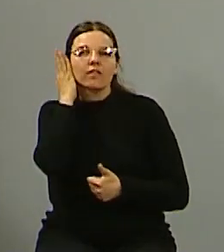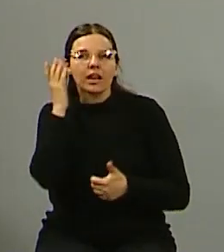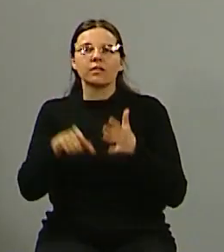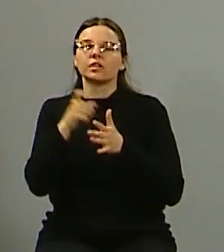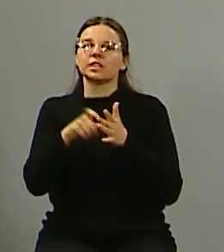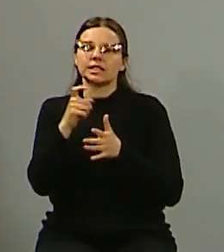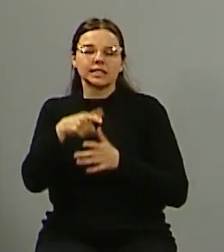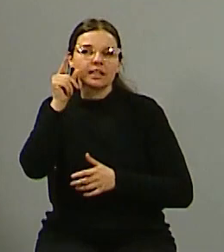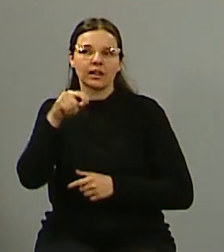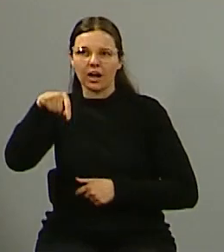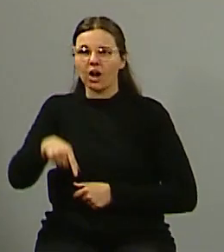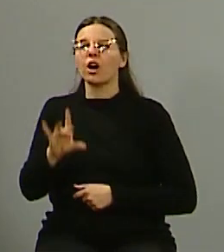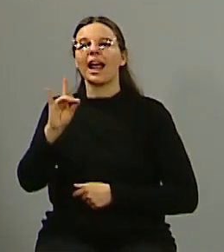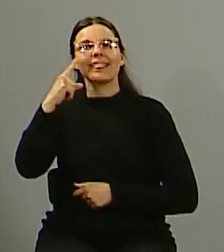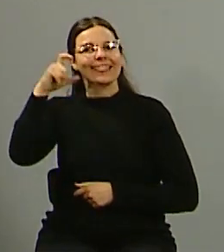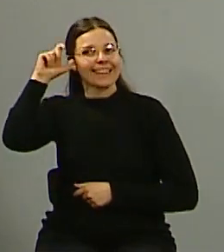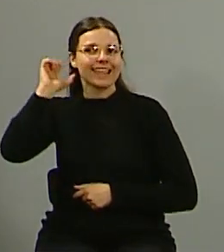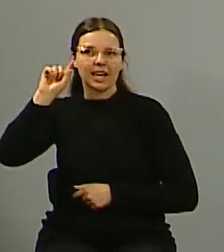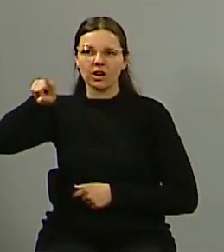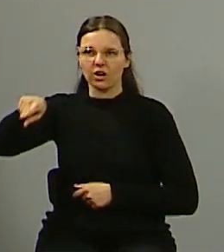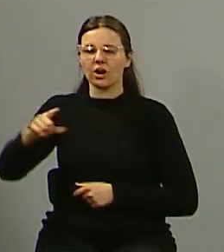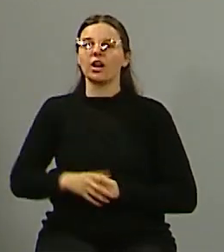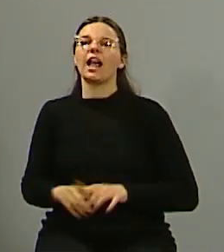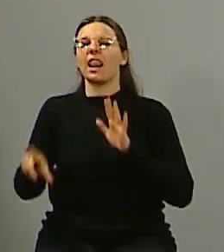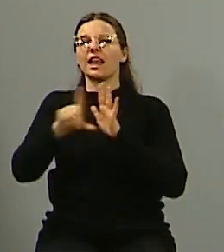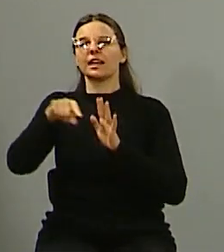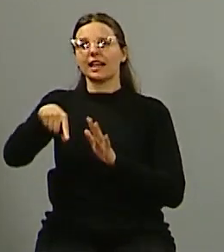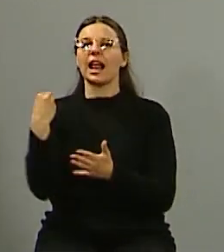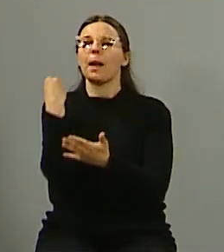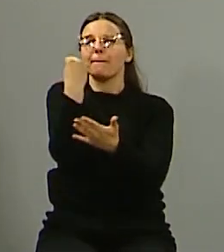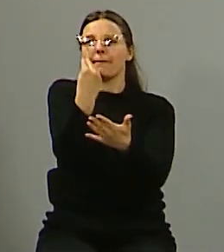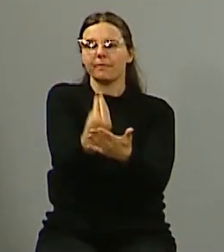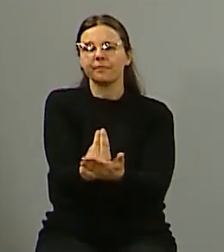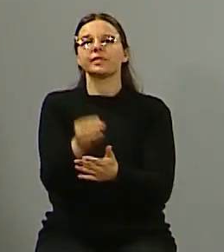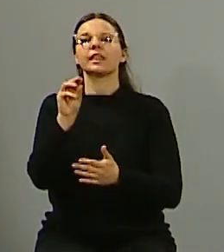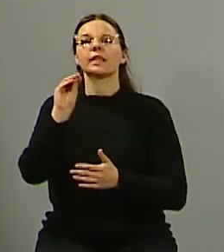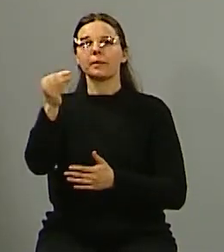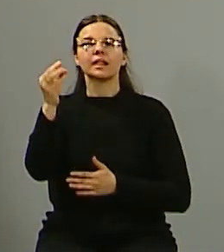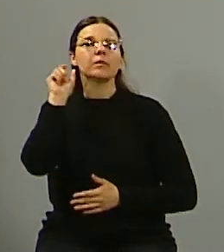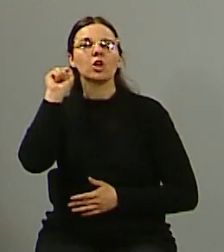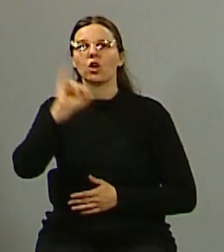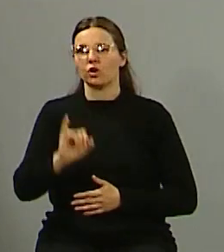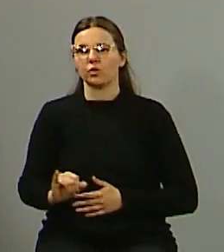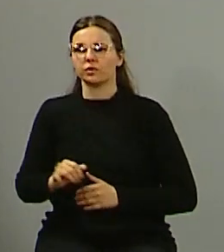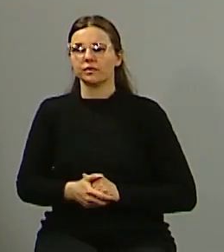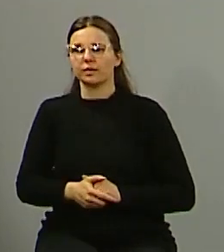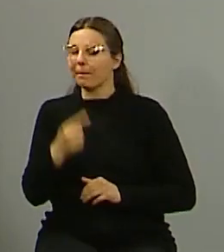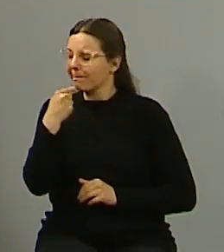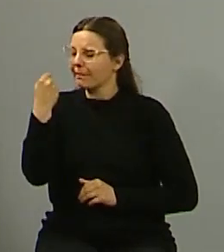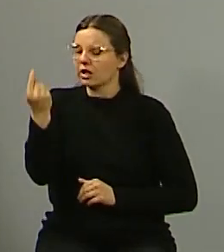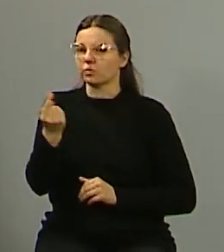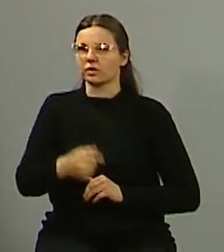Seguimos hablando con Diego Costarelli, legislador de la provincia de Mendoza y además candidato a intendente del departamento de Godo y Cruz. Diego, siempre,